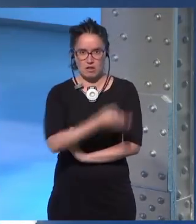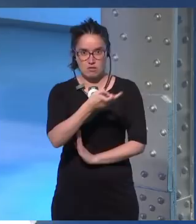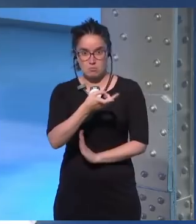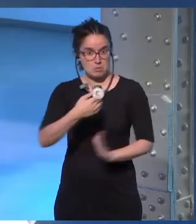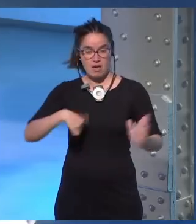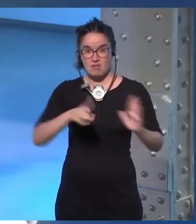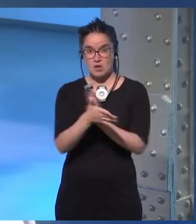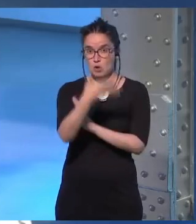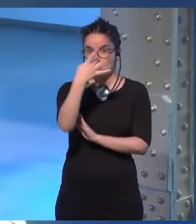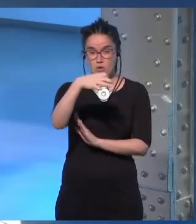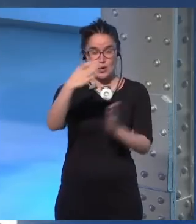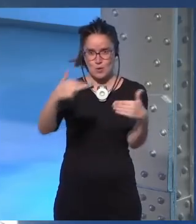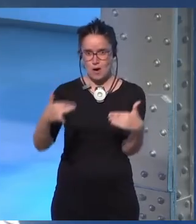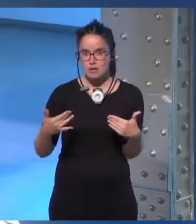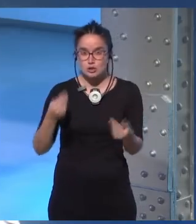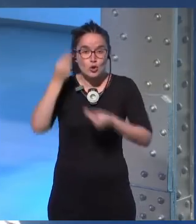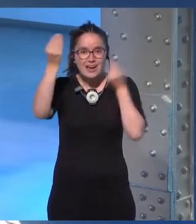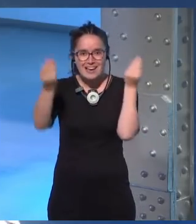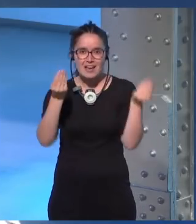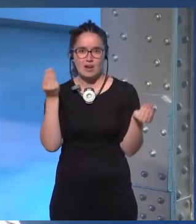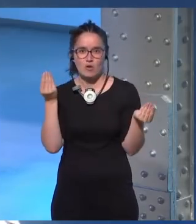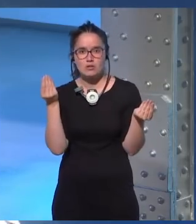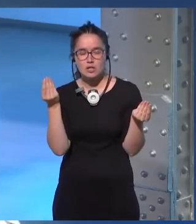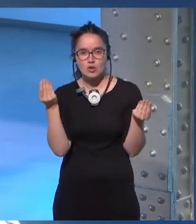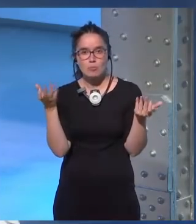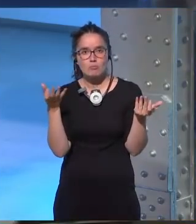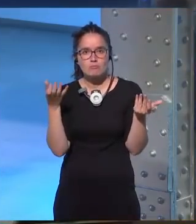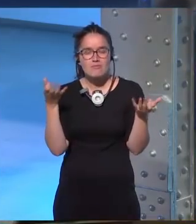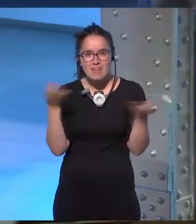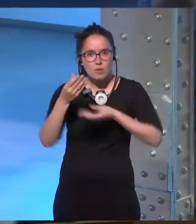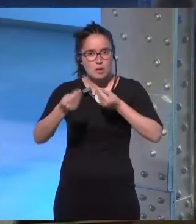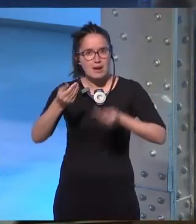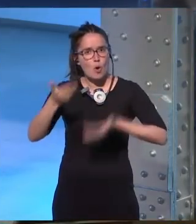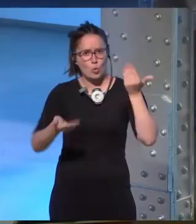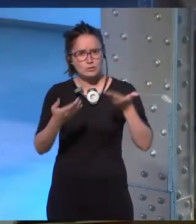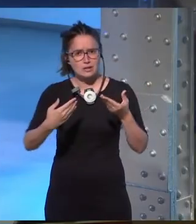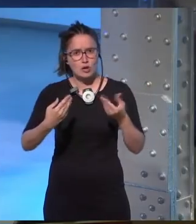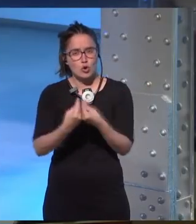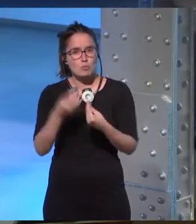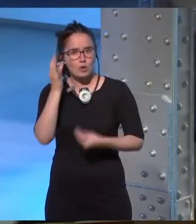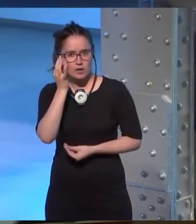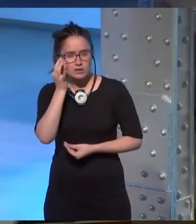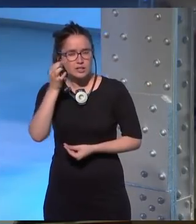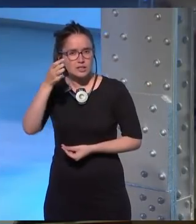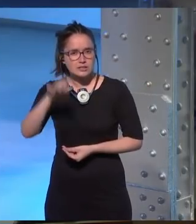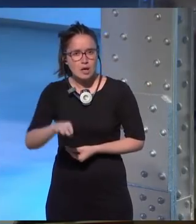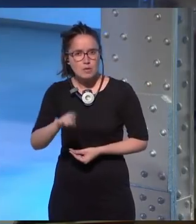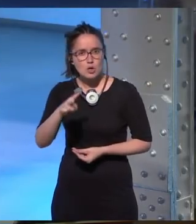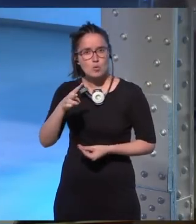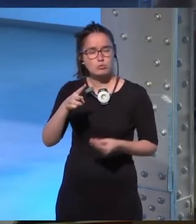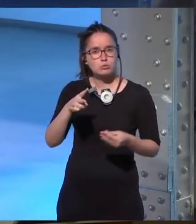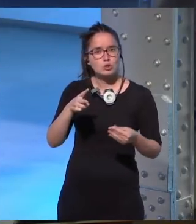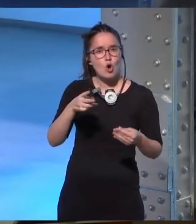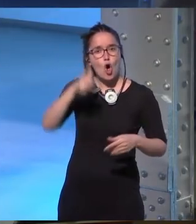definirnos y creo que es lo que tengo que hacer para ser justa con nosotras. Podría también ver más hombres